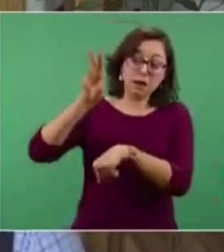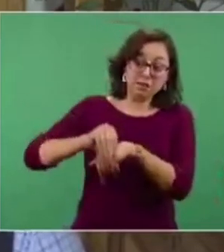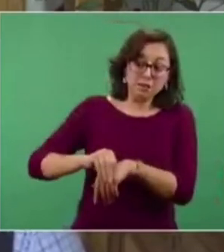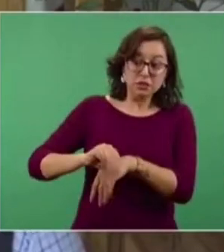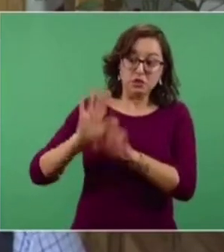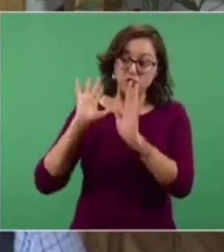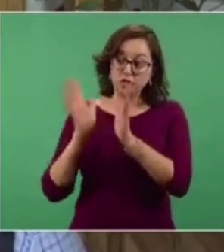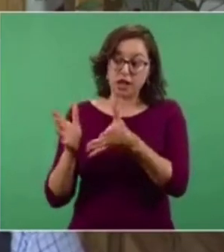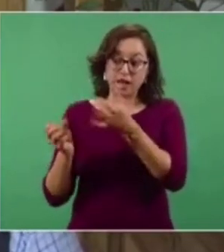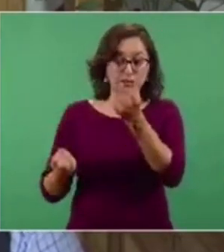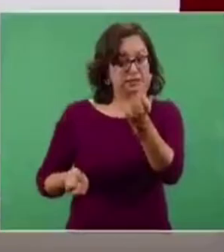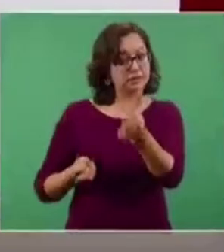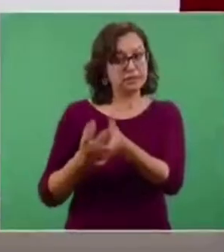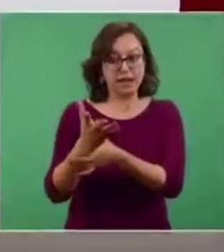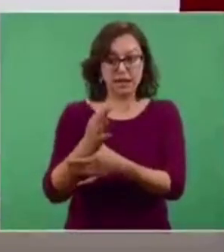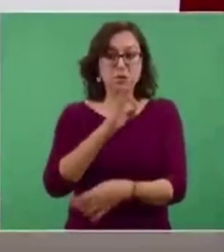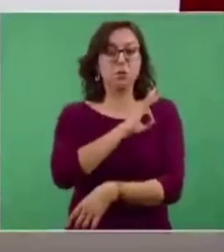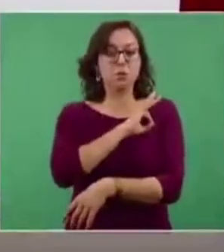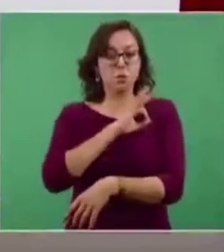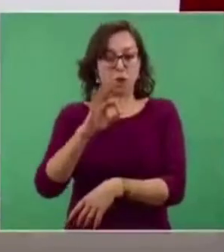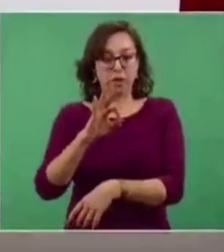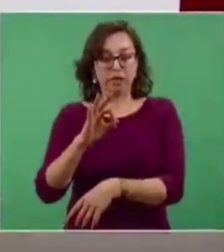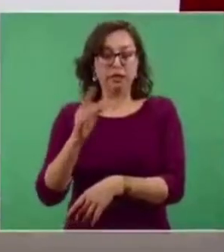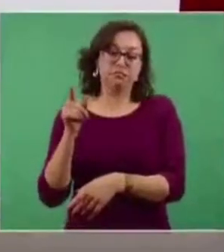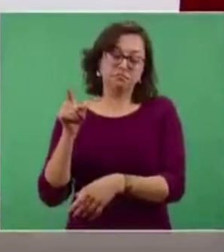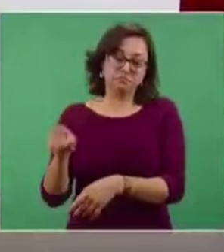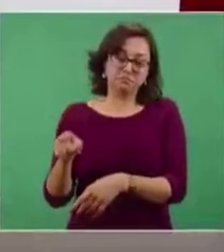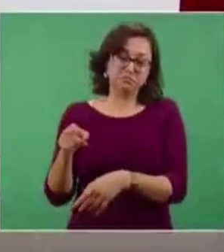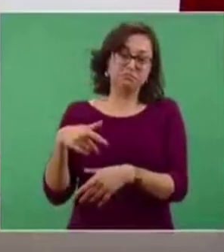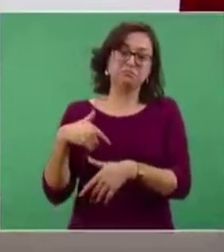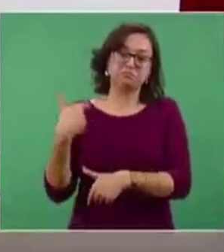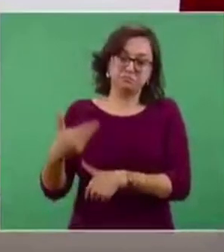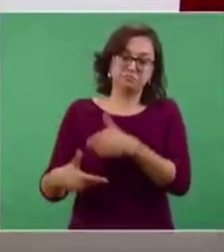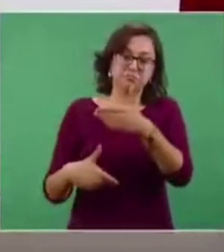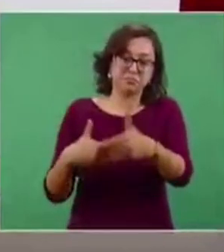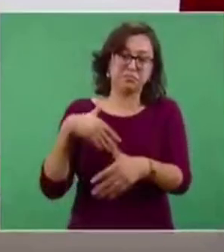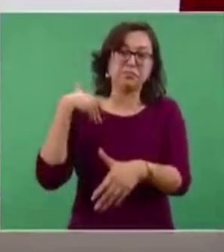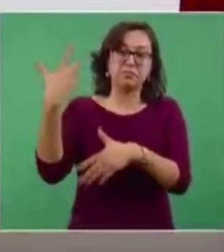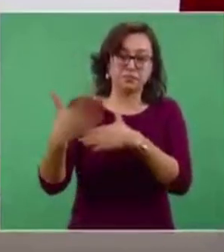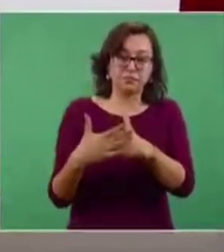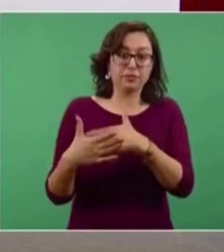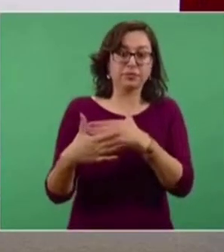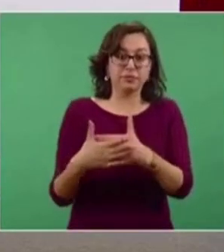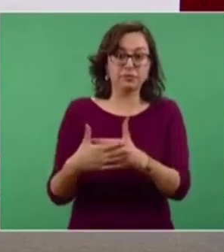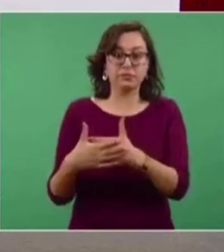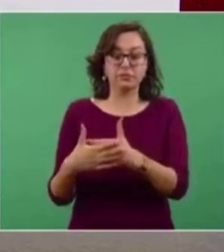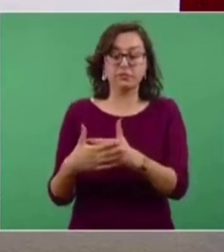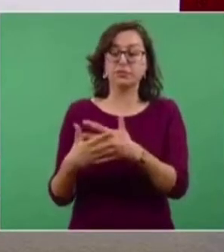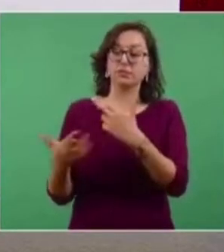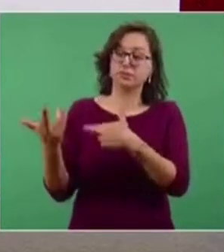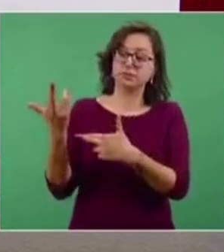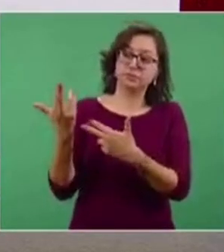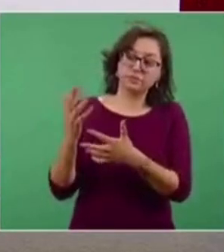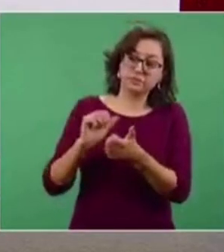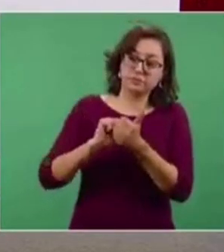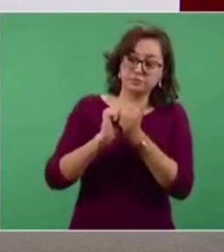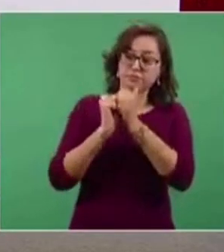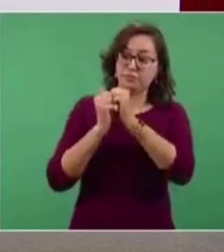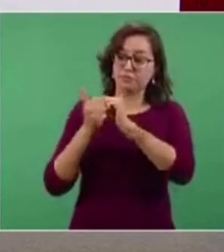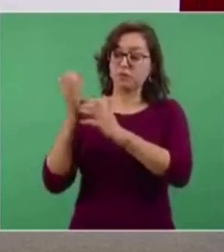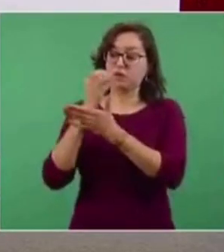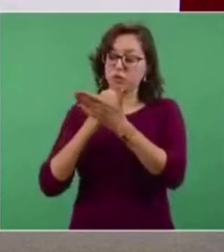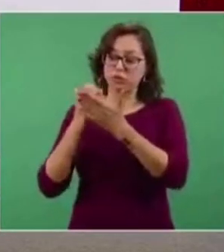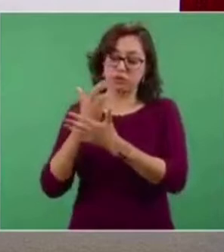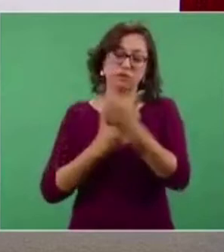médica en el sentido de que él, en la medida también de cómo evolucione su recuperación, pueda ya